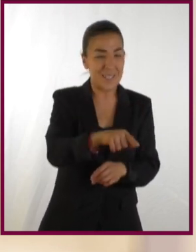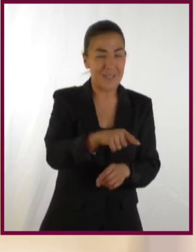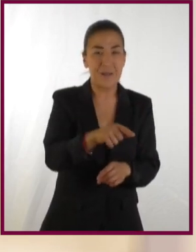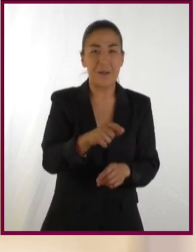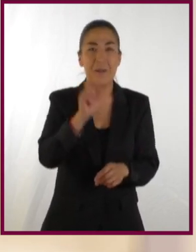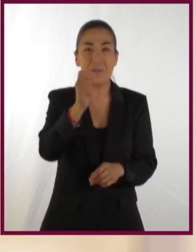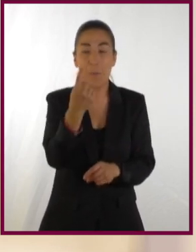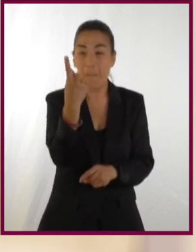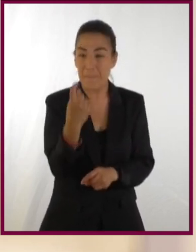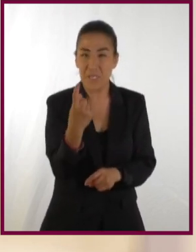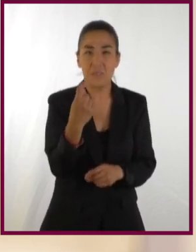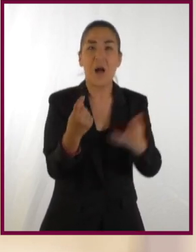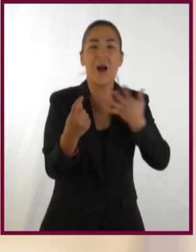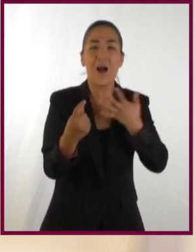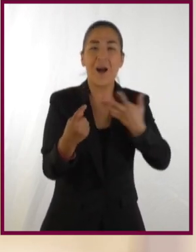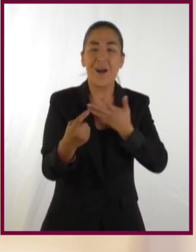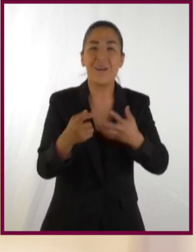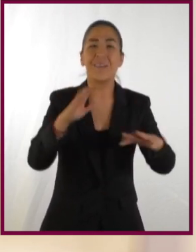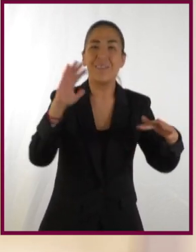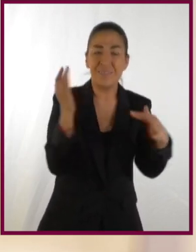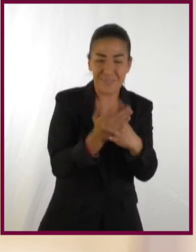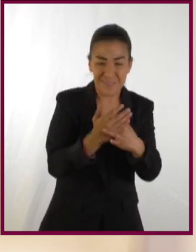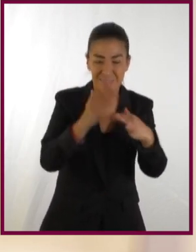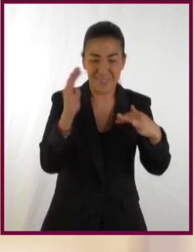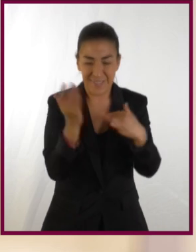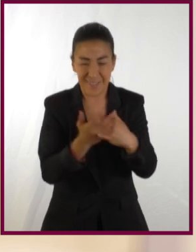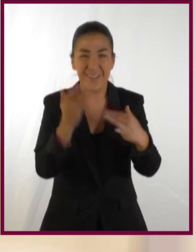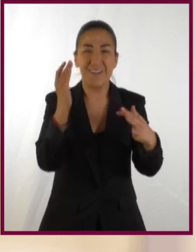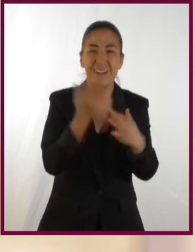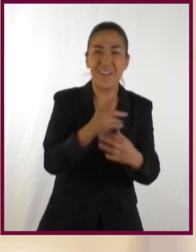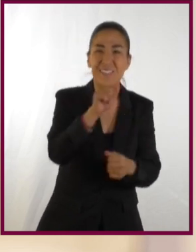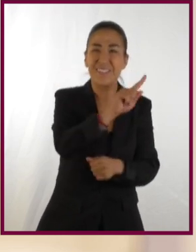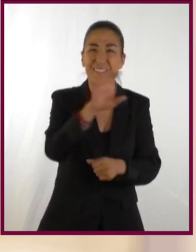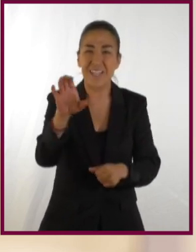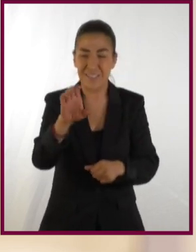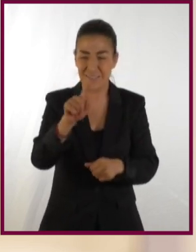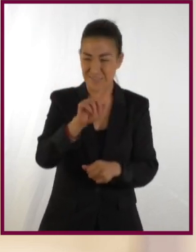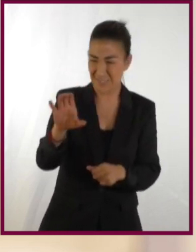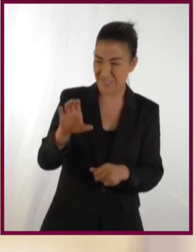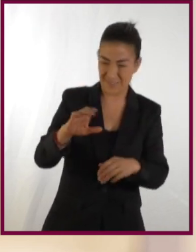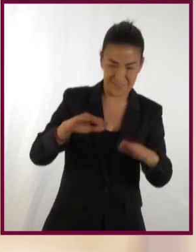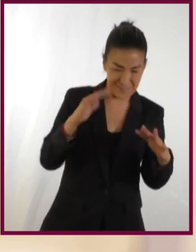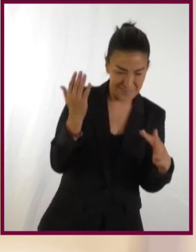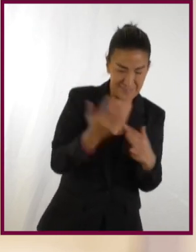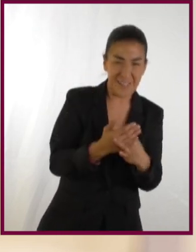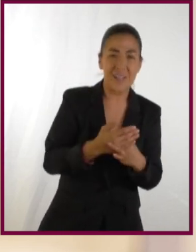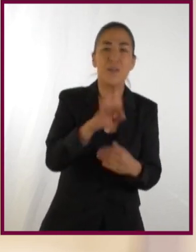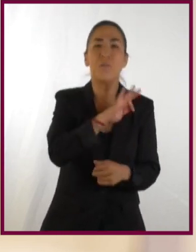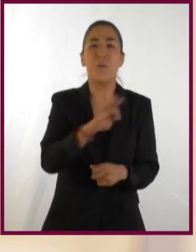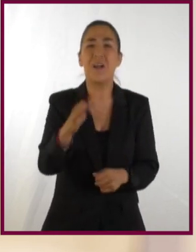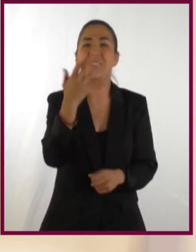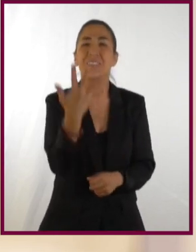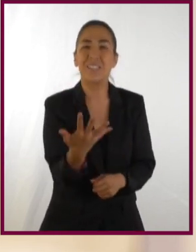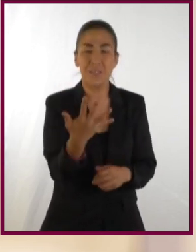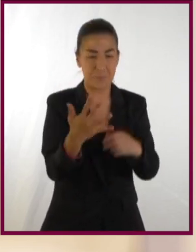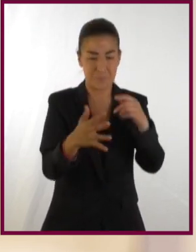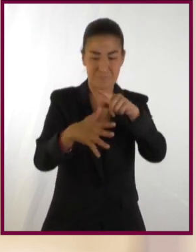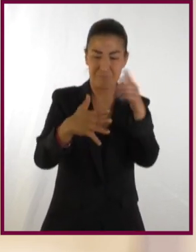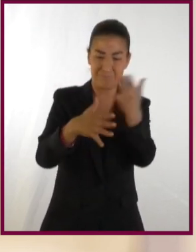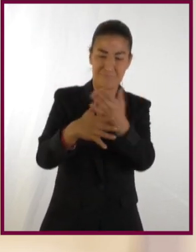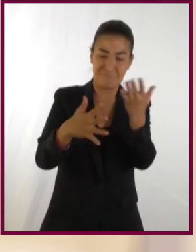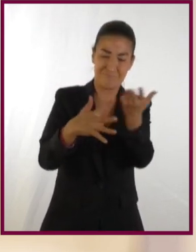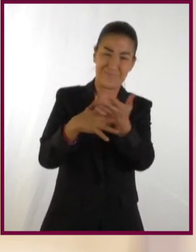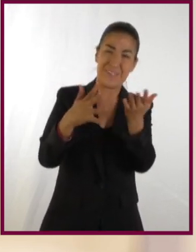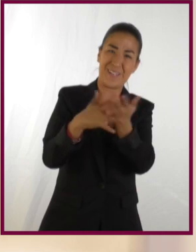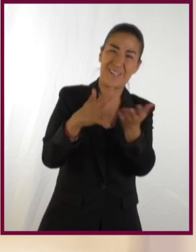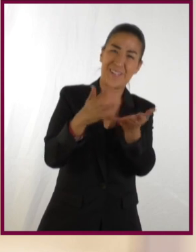de que un peso tenía 100 divisiones, ¿no? Yo dije, a ver, espérate, entonces, ¿puedo dividirlo no nada más en